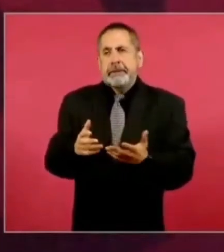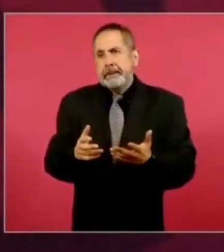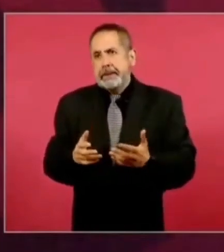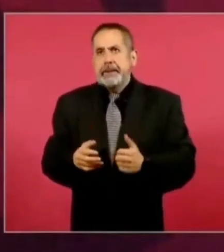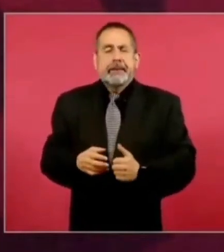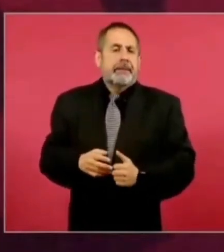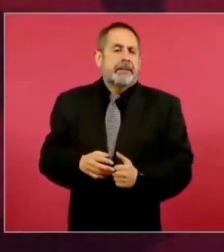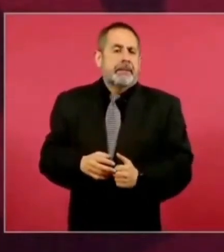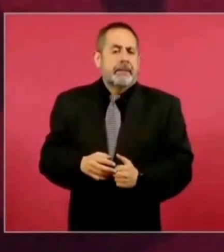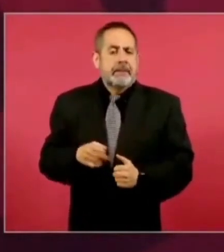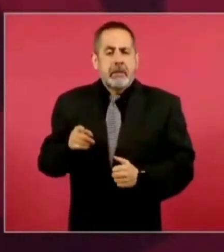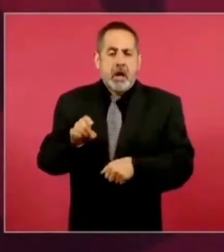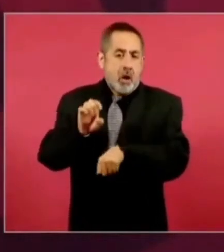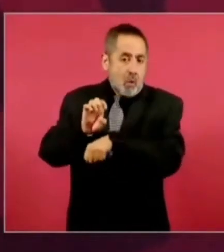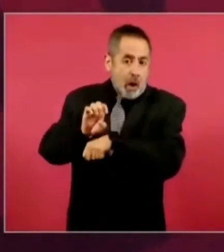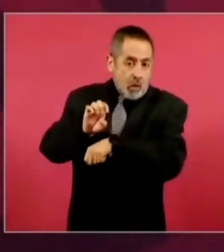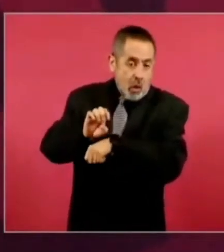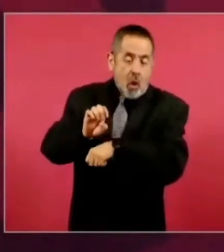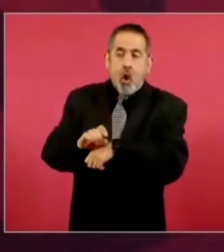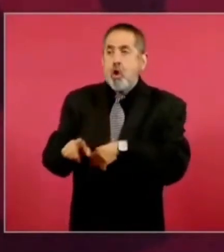de Ecuador,